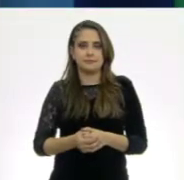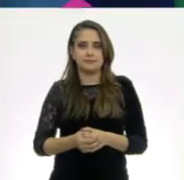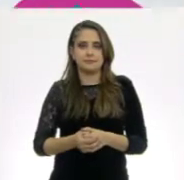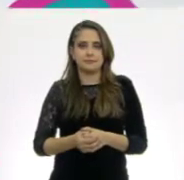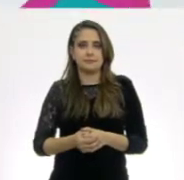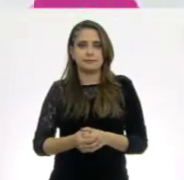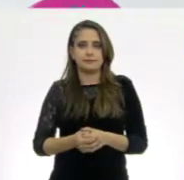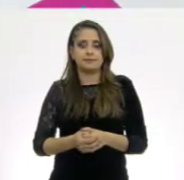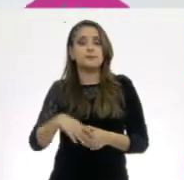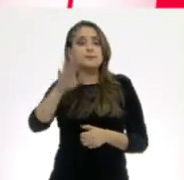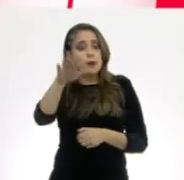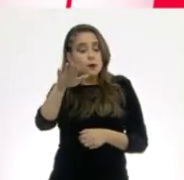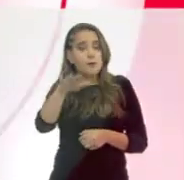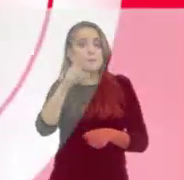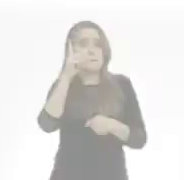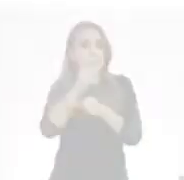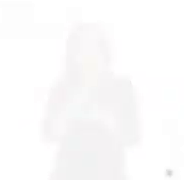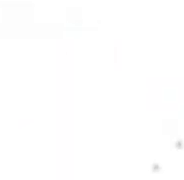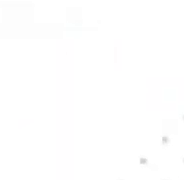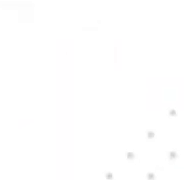Pero antes...